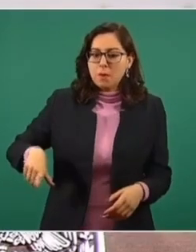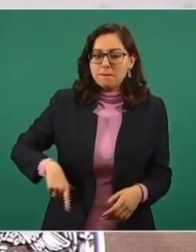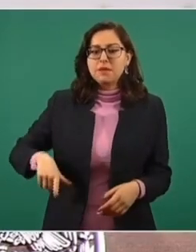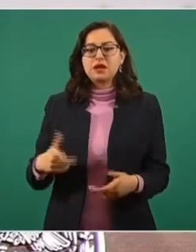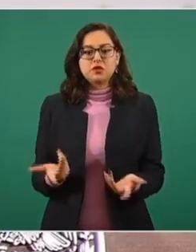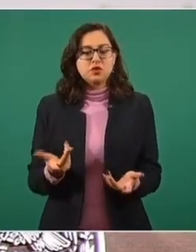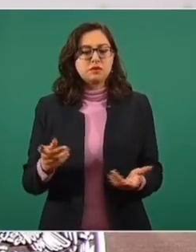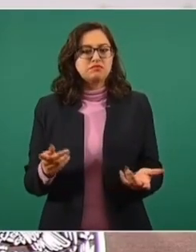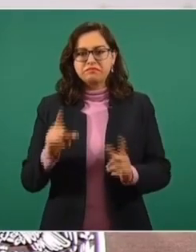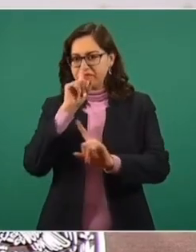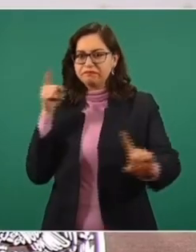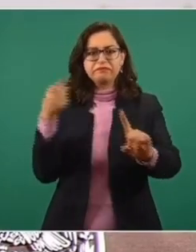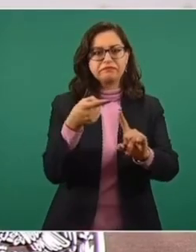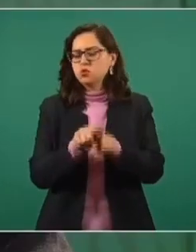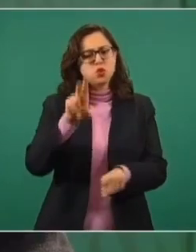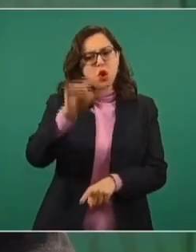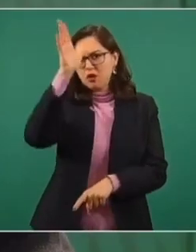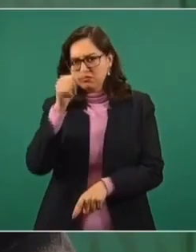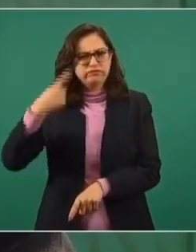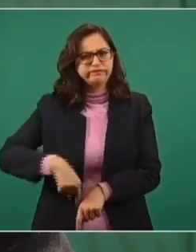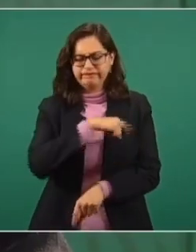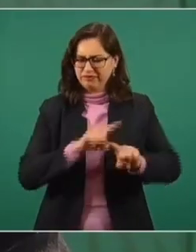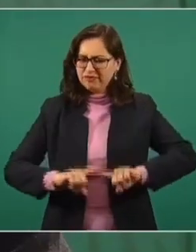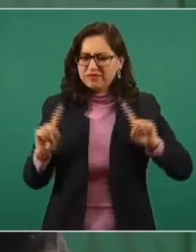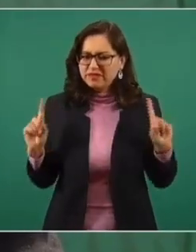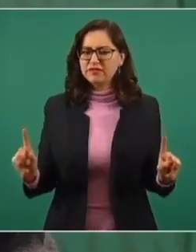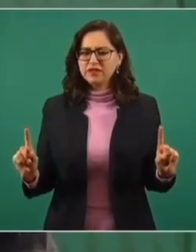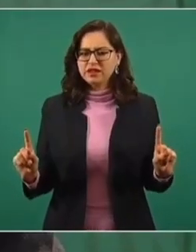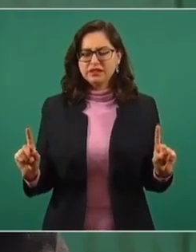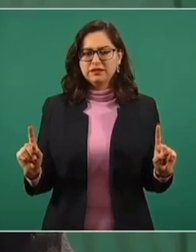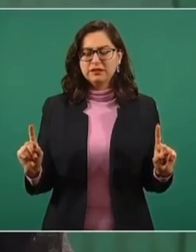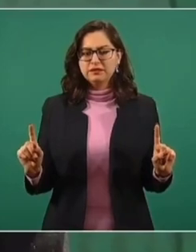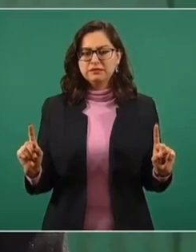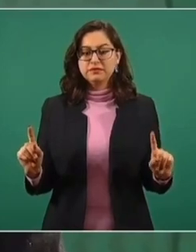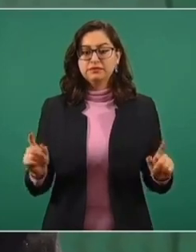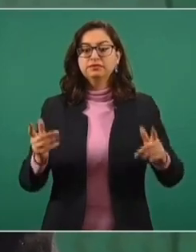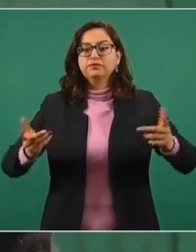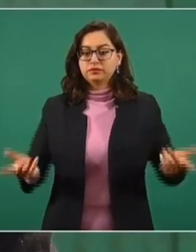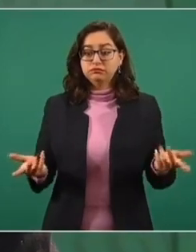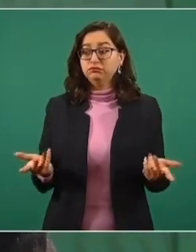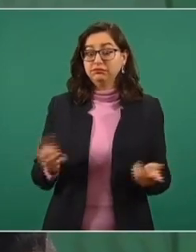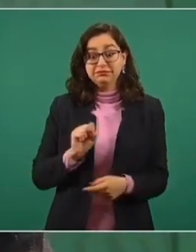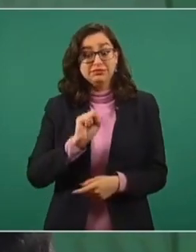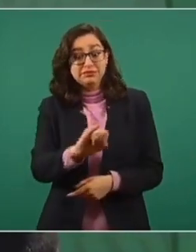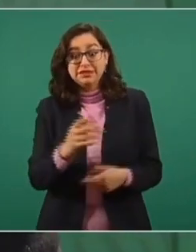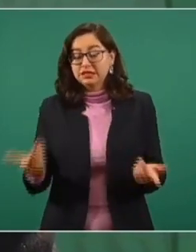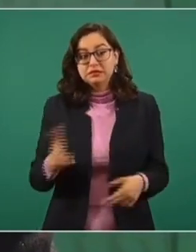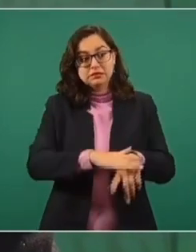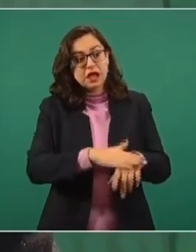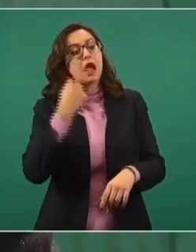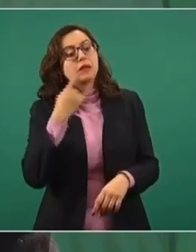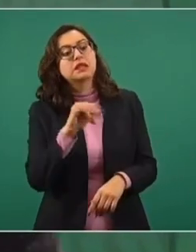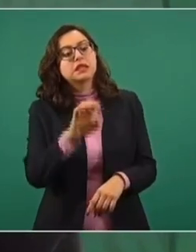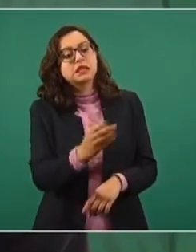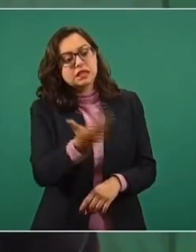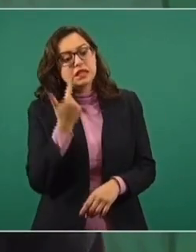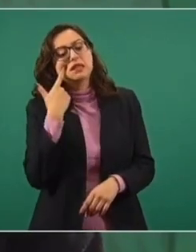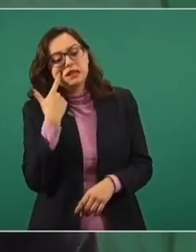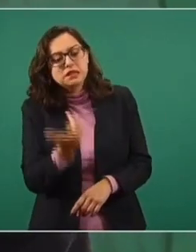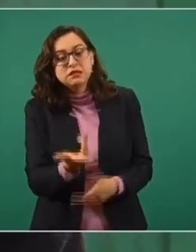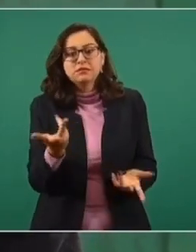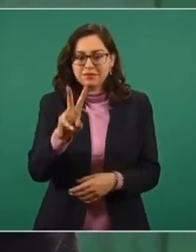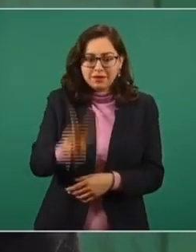gobierno con propósitos electorales. Entonces, si pidieron la credencial, pues debe ser para